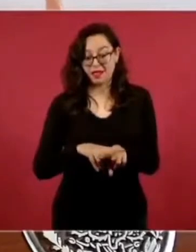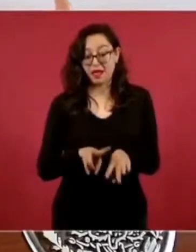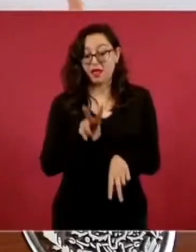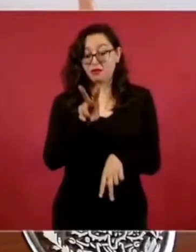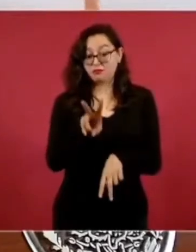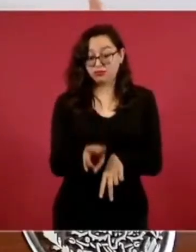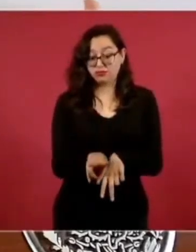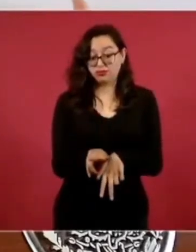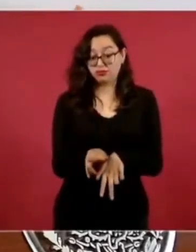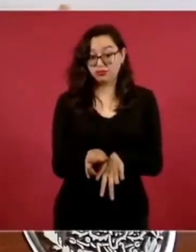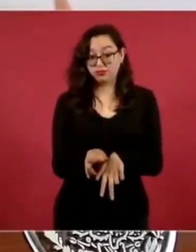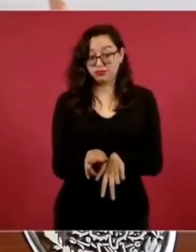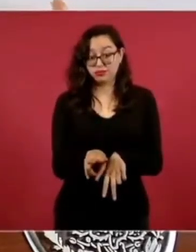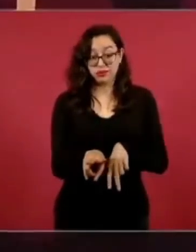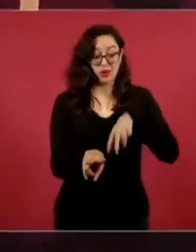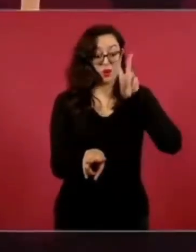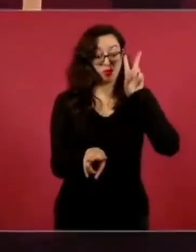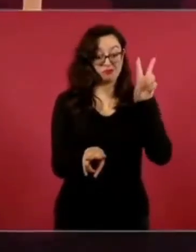en 12 metros,